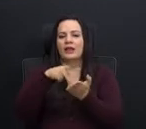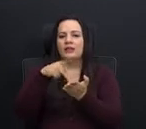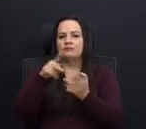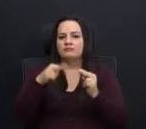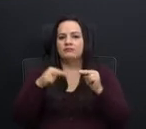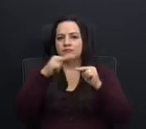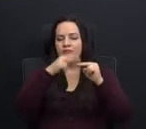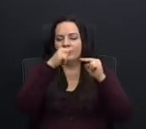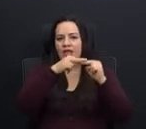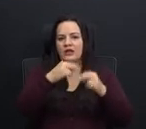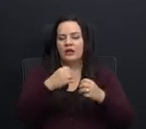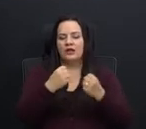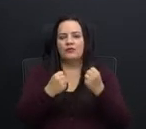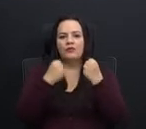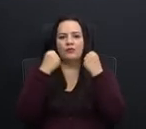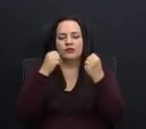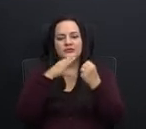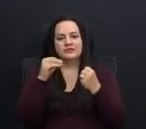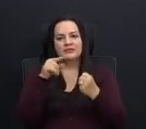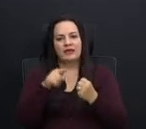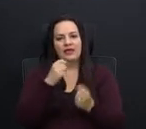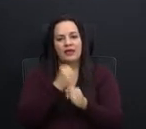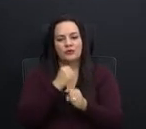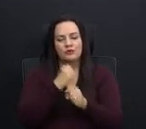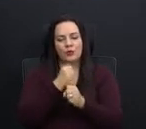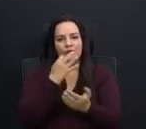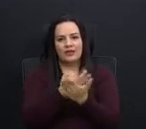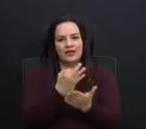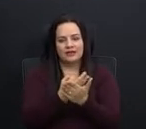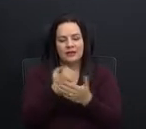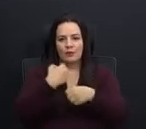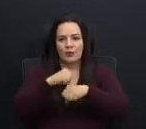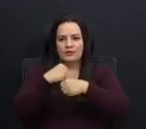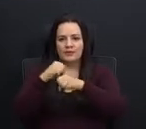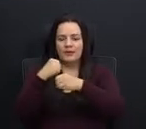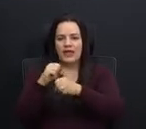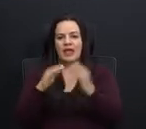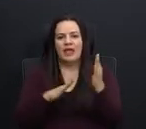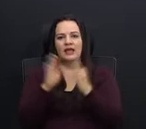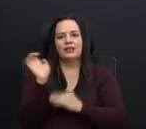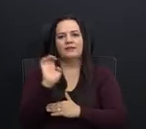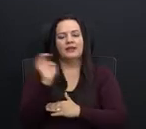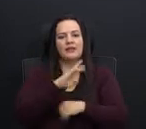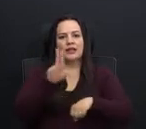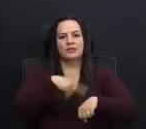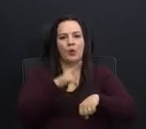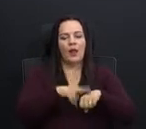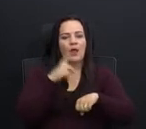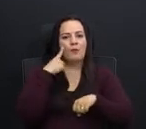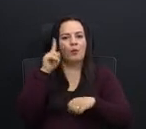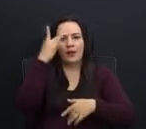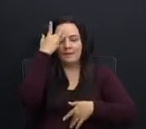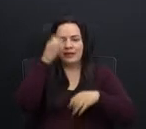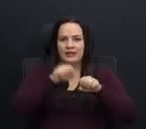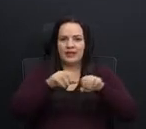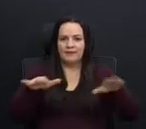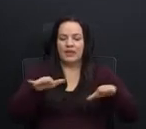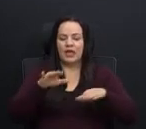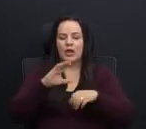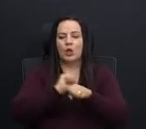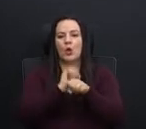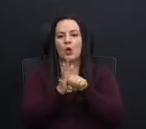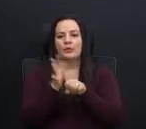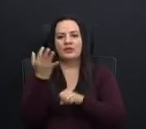gestión financiera de las municipalidades ante la emergencia nacional por la pandemia del COVID-19. Es